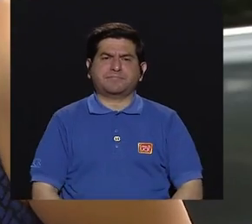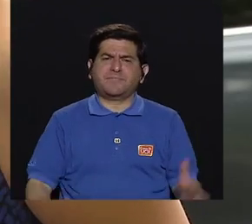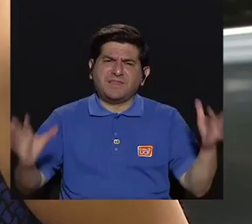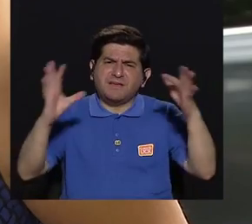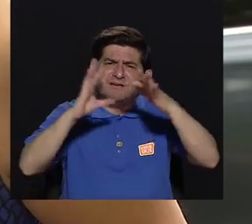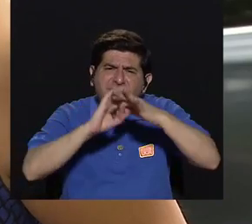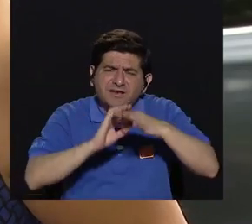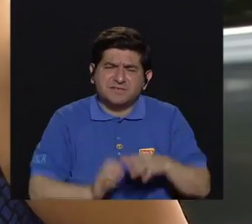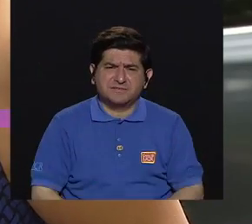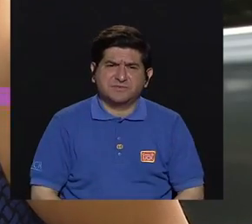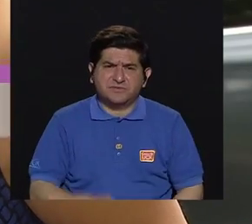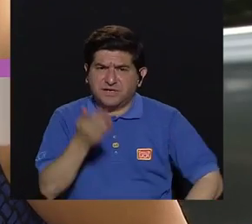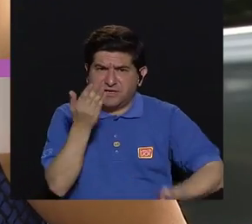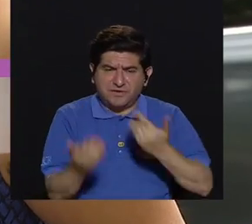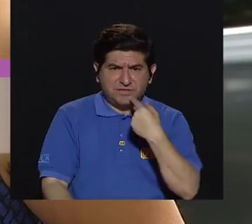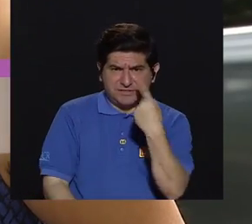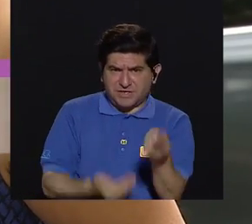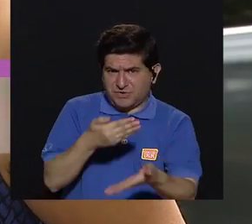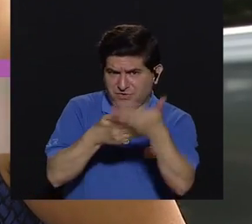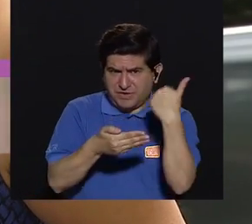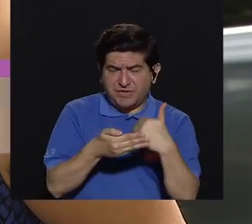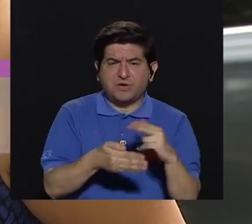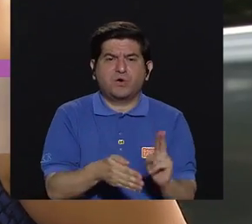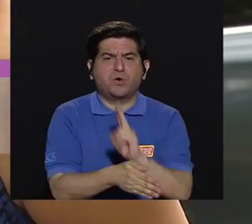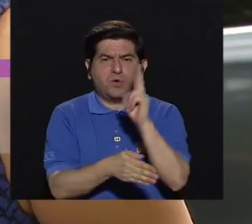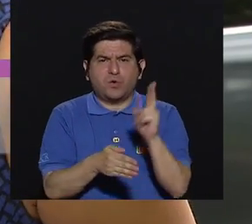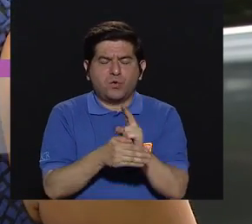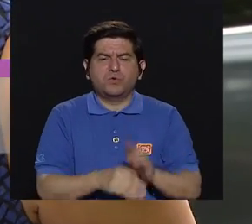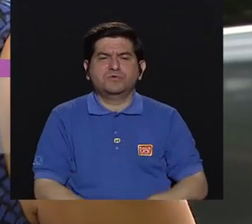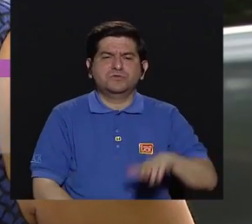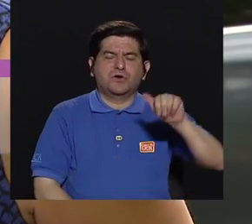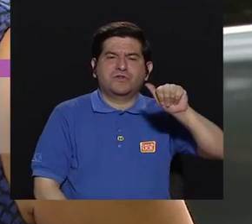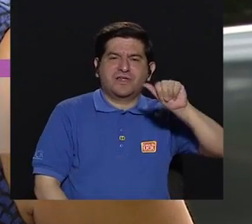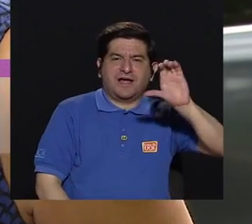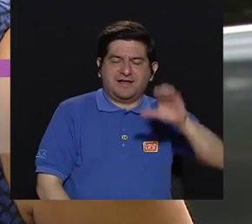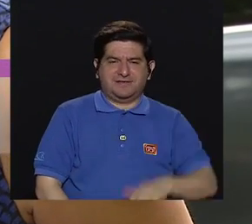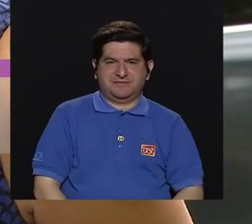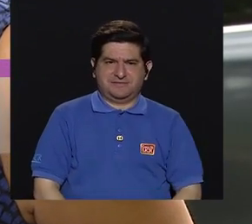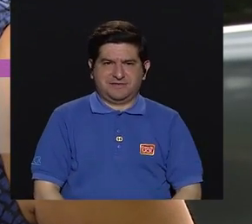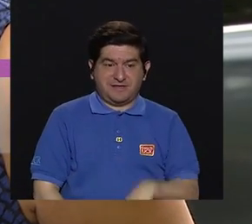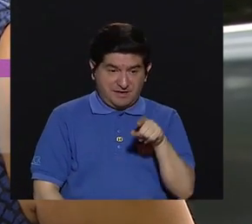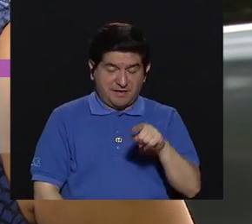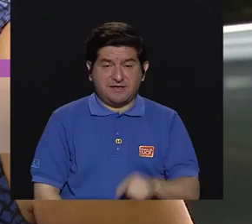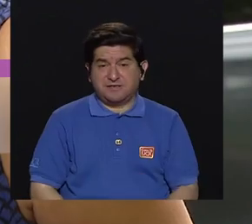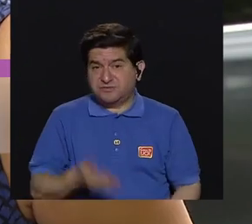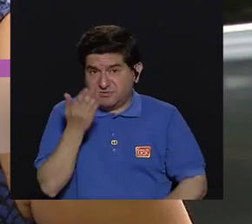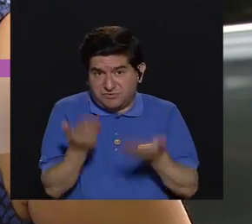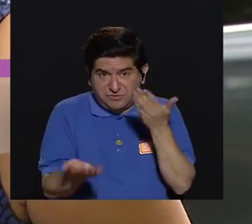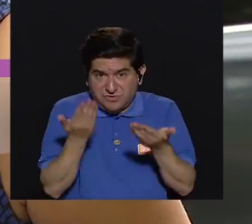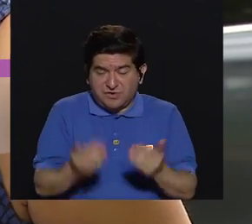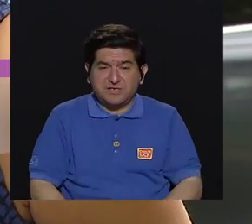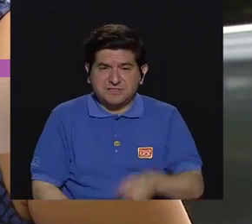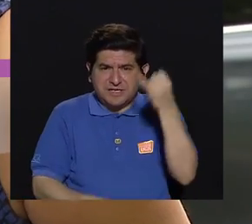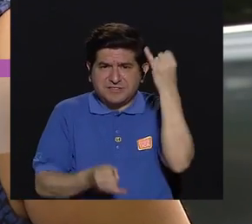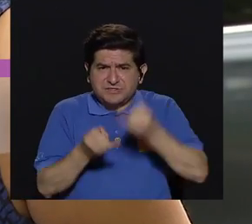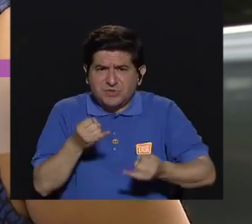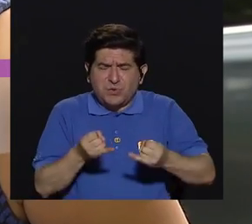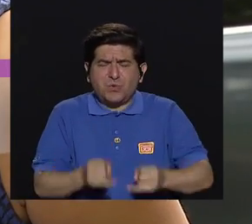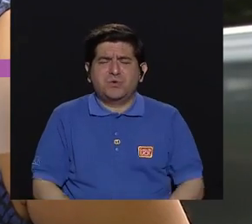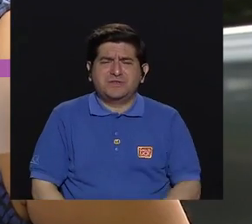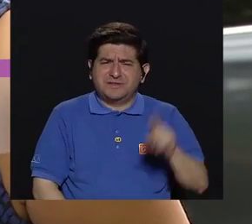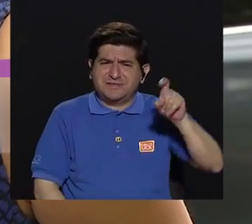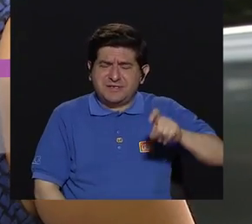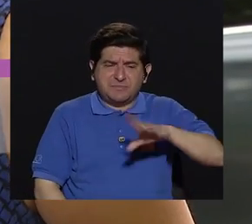A propósito de eso, ¿qué apunta, por ejemplo, el uso del aire acondicionado? ¿Eso es como un último